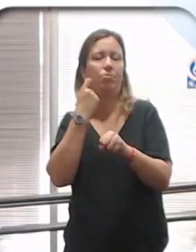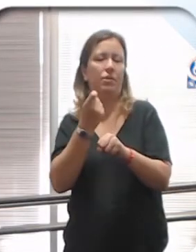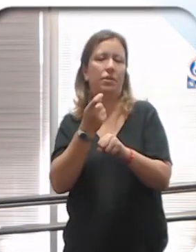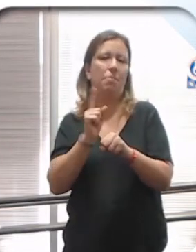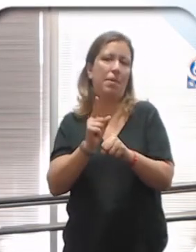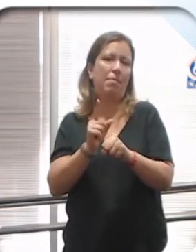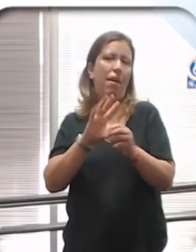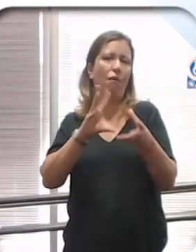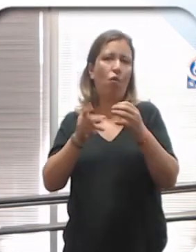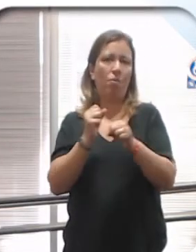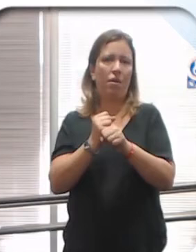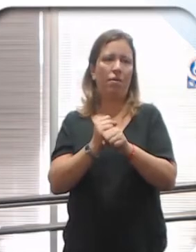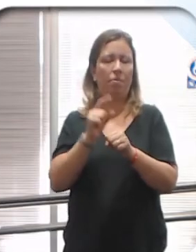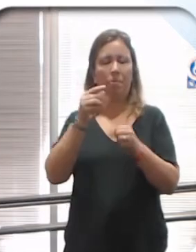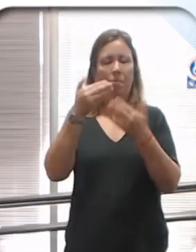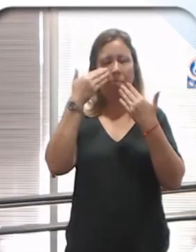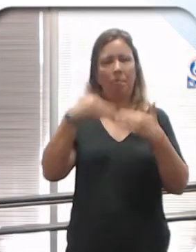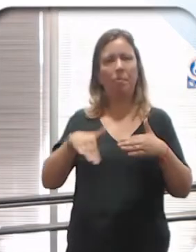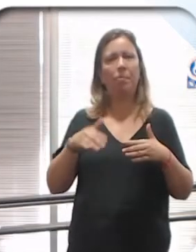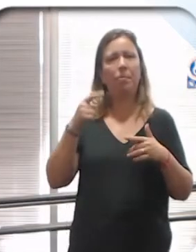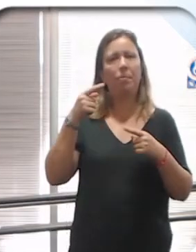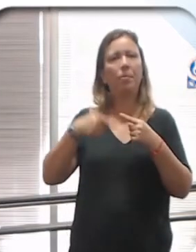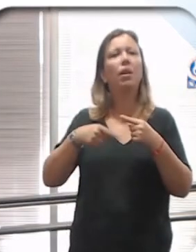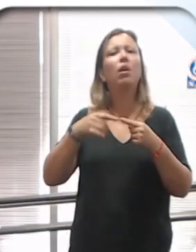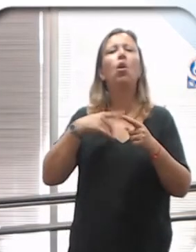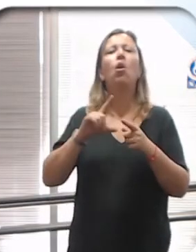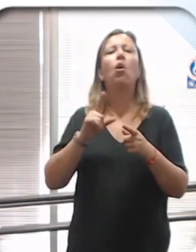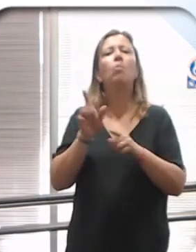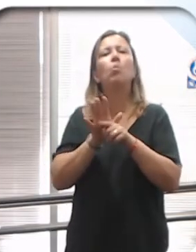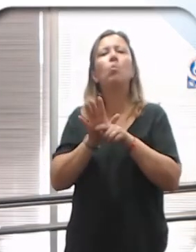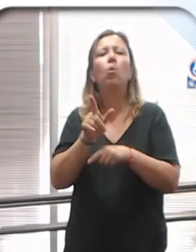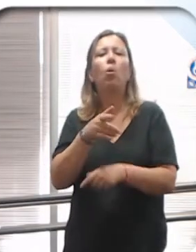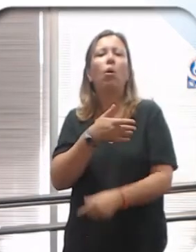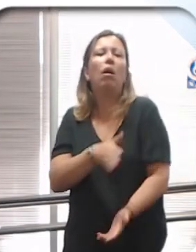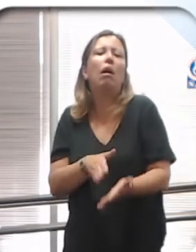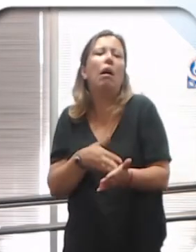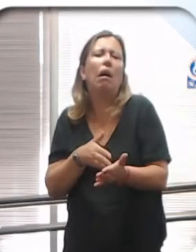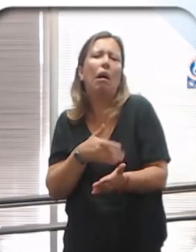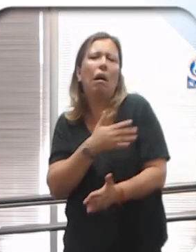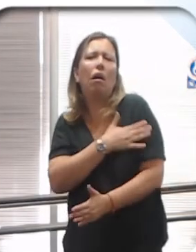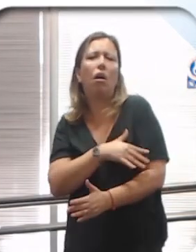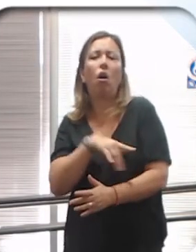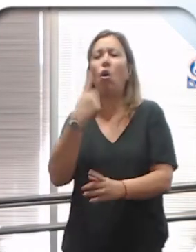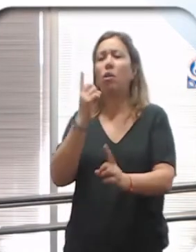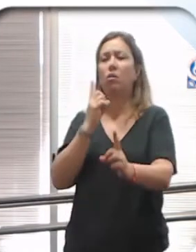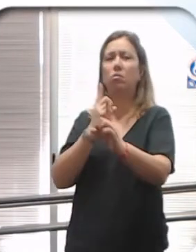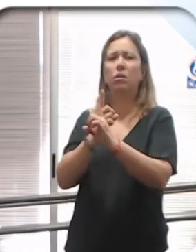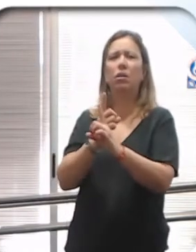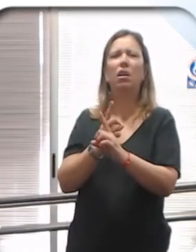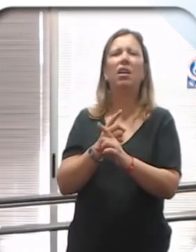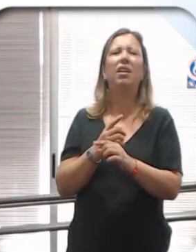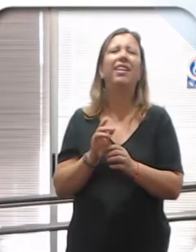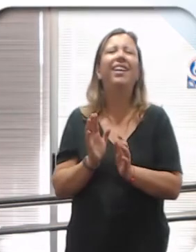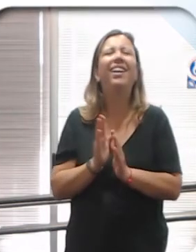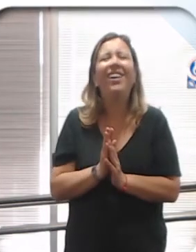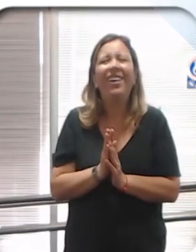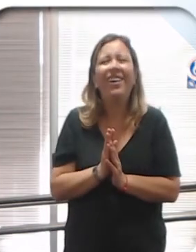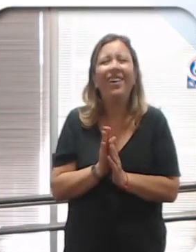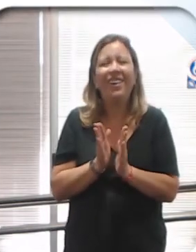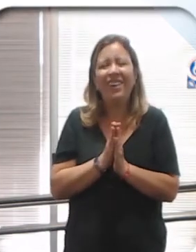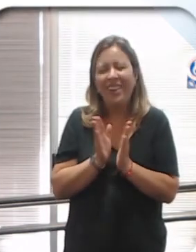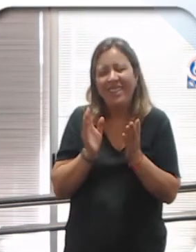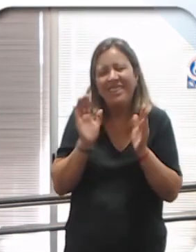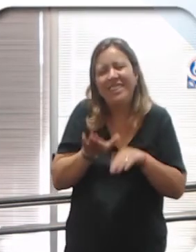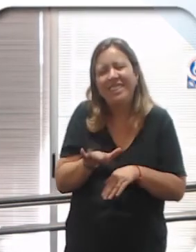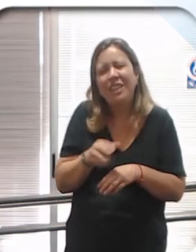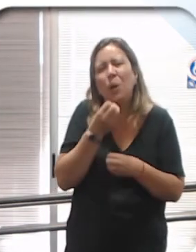tener una... Perdón, me perdí. No mostrar formas de cariño que no se utilizarían con otro usuario. A usted, alguna vez le dice, hola chiqui,